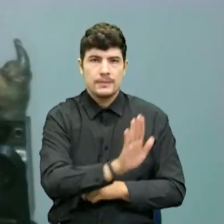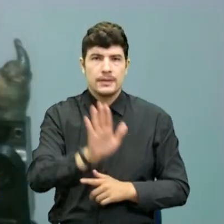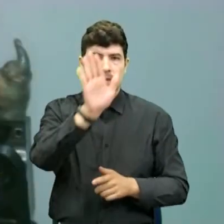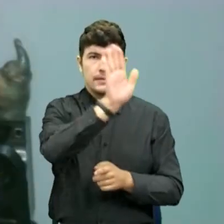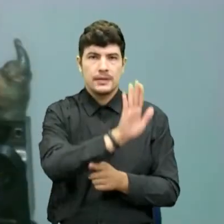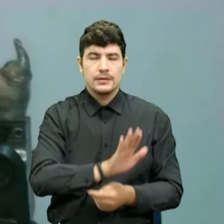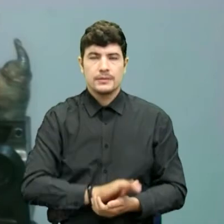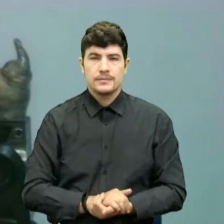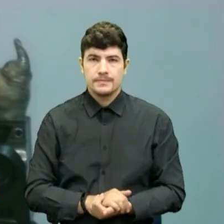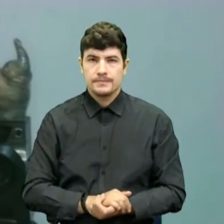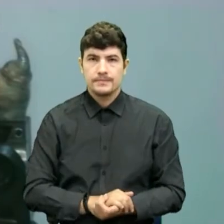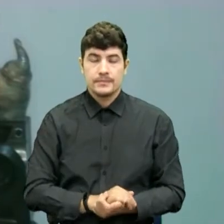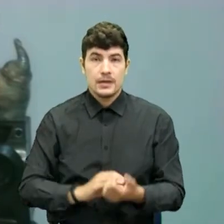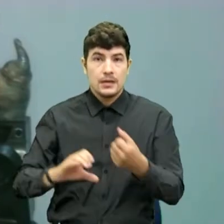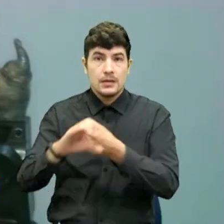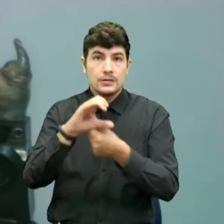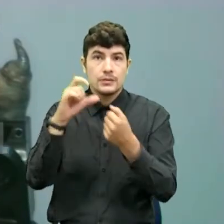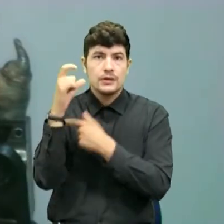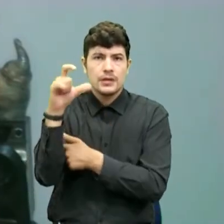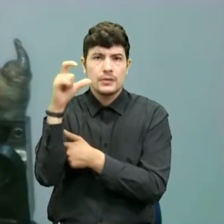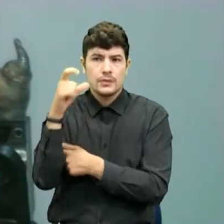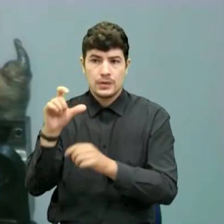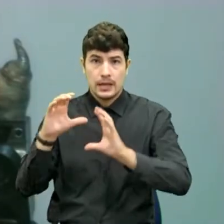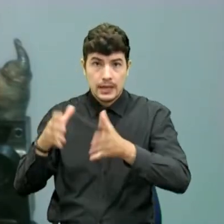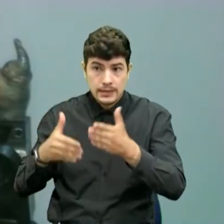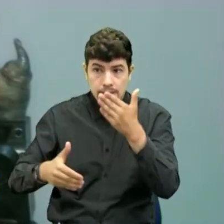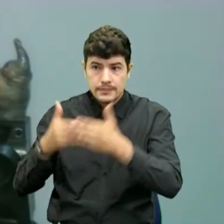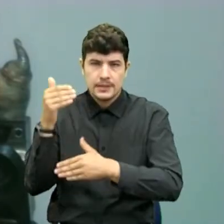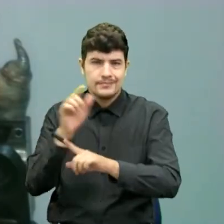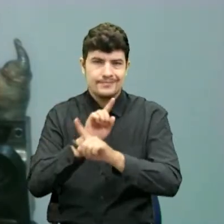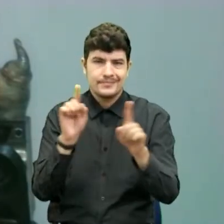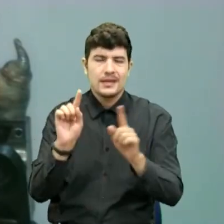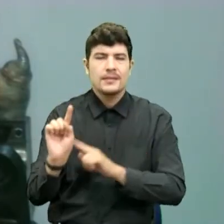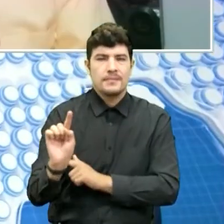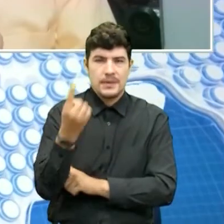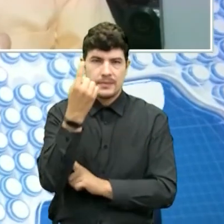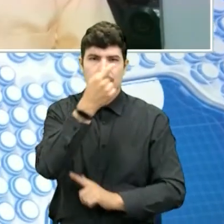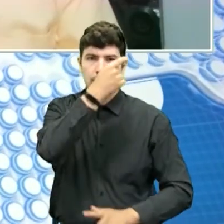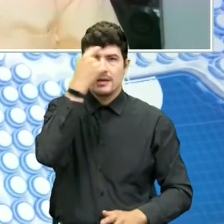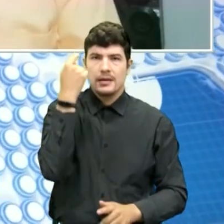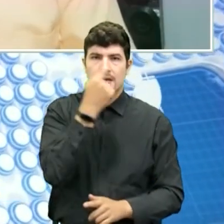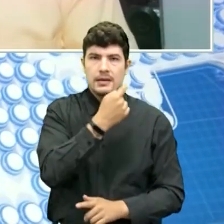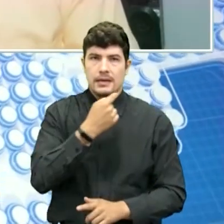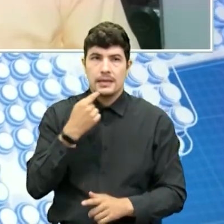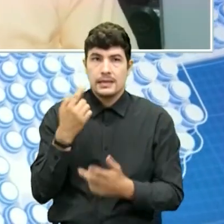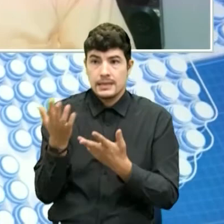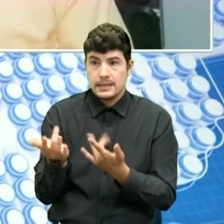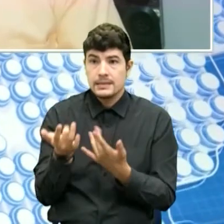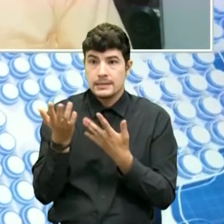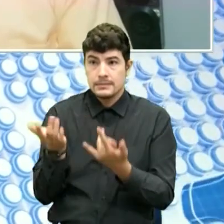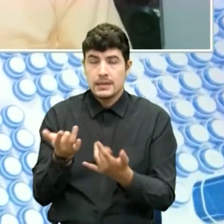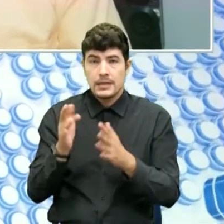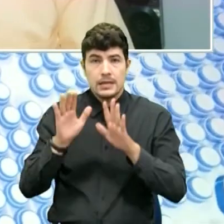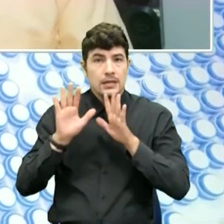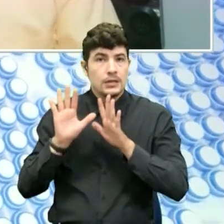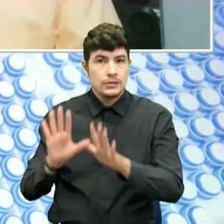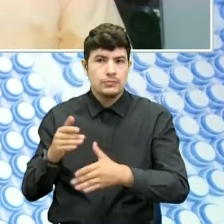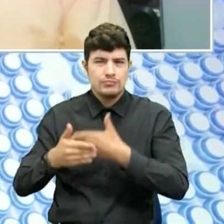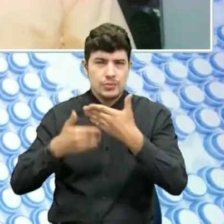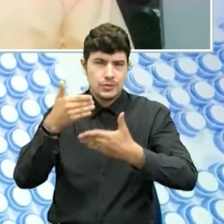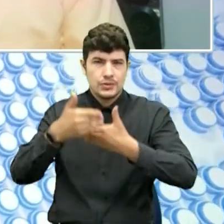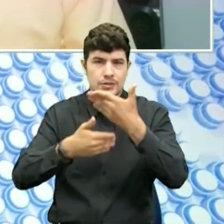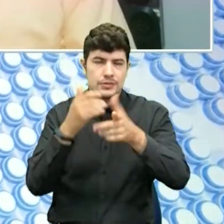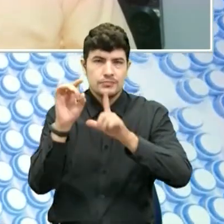muy bien, en Cúcuta las clases aún no han iniciado, inician el primero de septiembre y se espera que también sean de forma virtual.